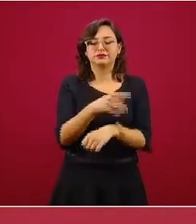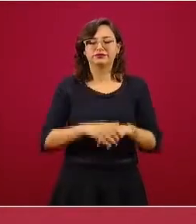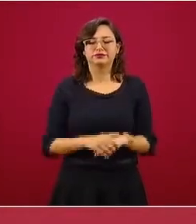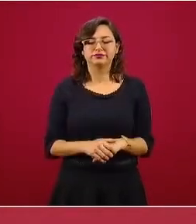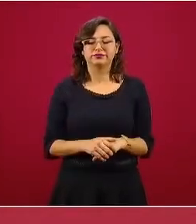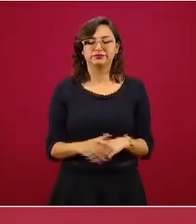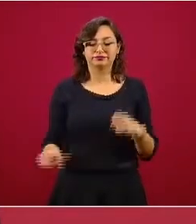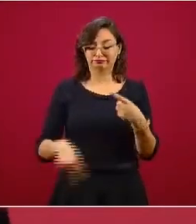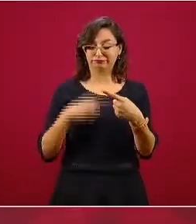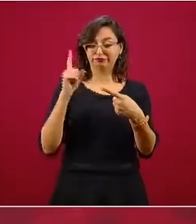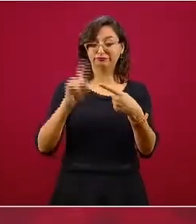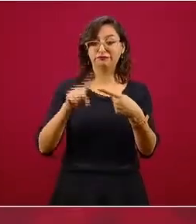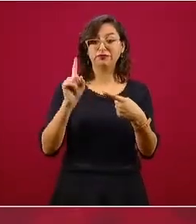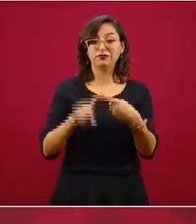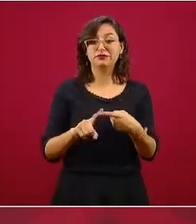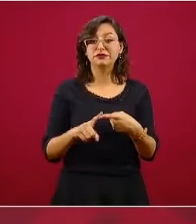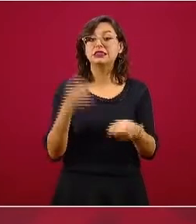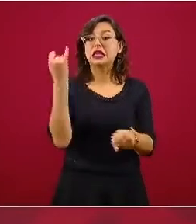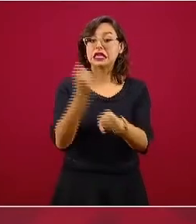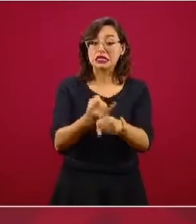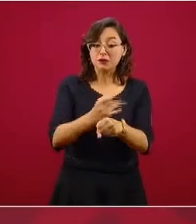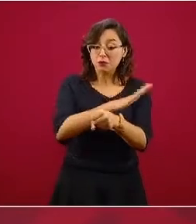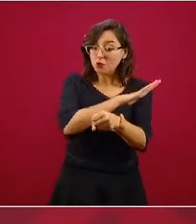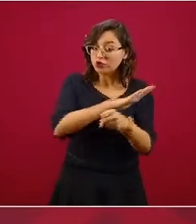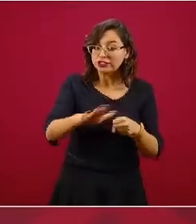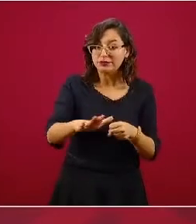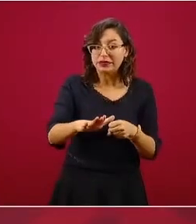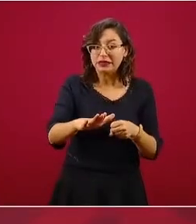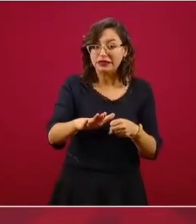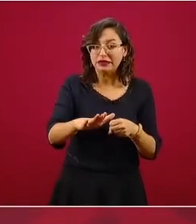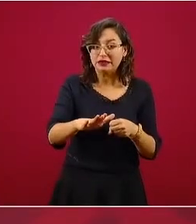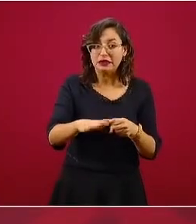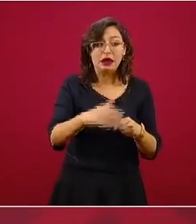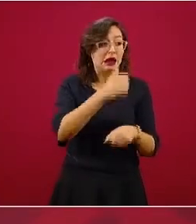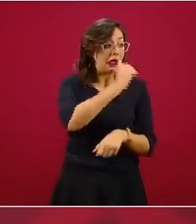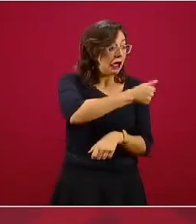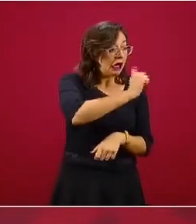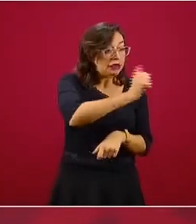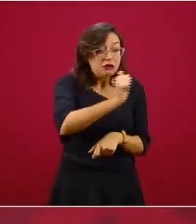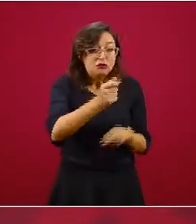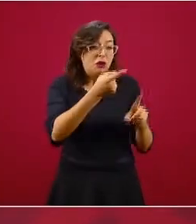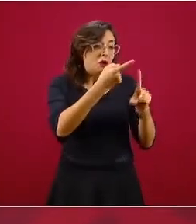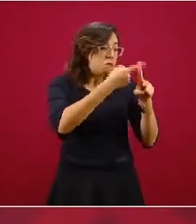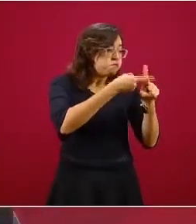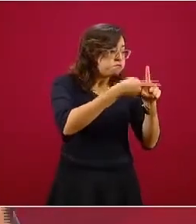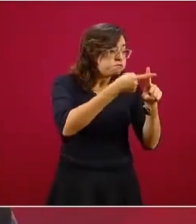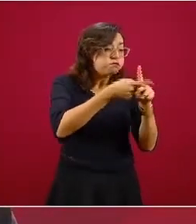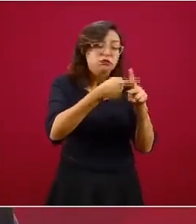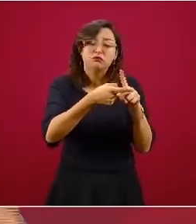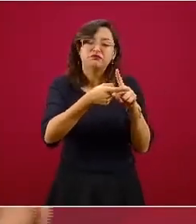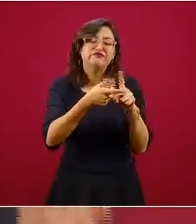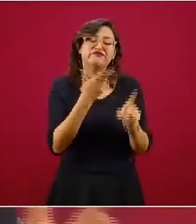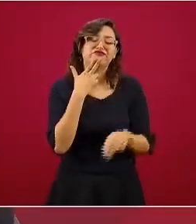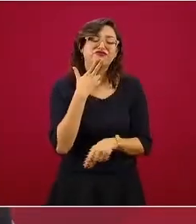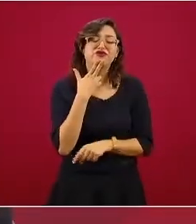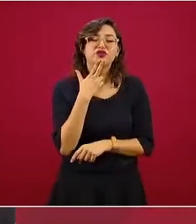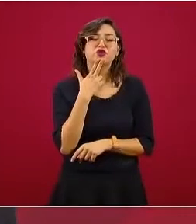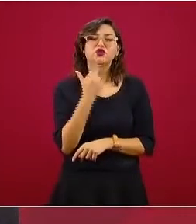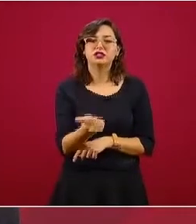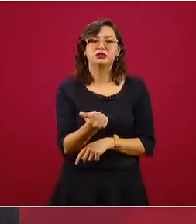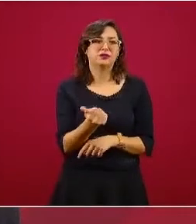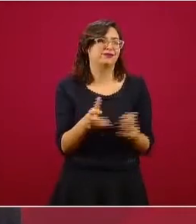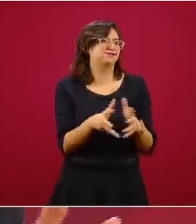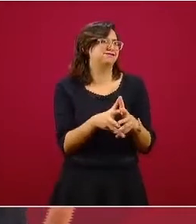imposible e inútil intentar contar todos los casos o todos los eventos de un fenómeno masivo.